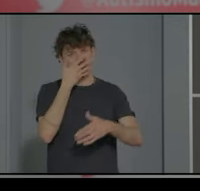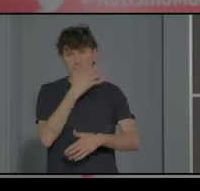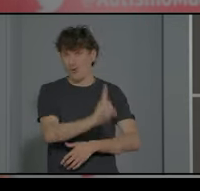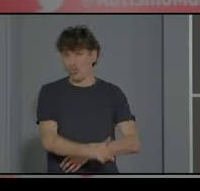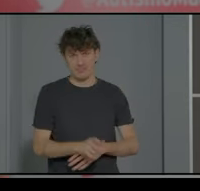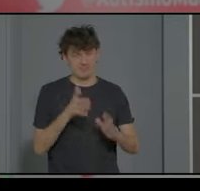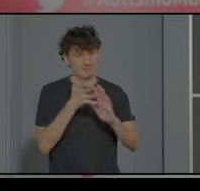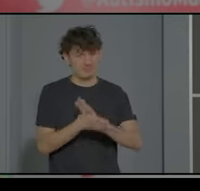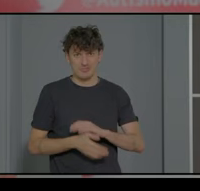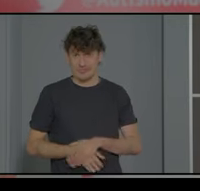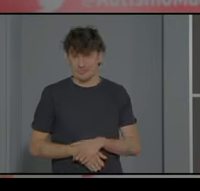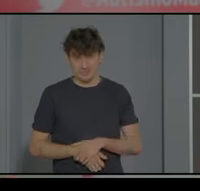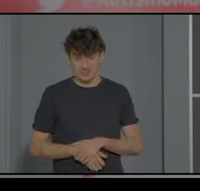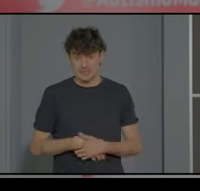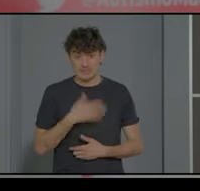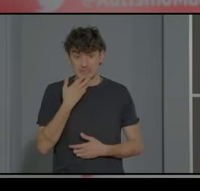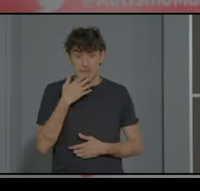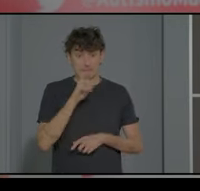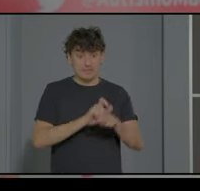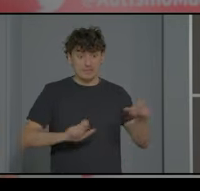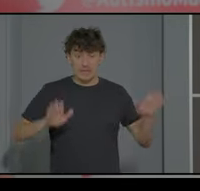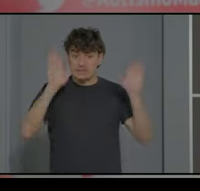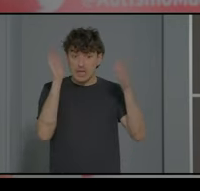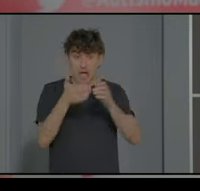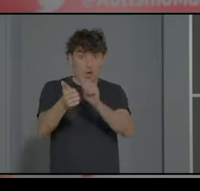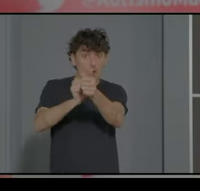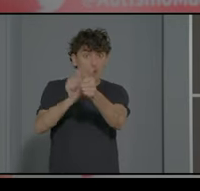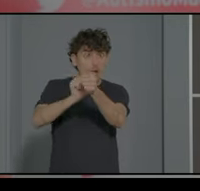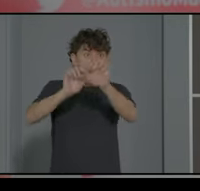Si las personas con TEA aprendiesen por imitación, sin ninguna duda,